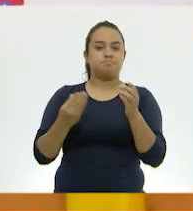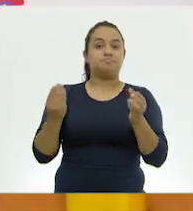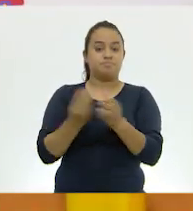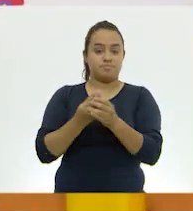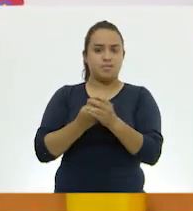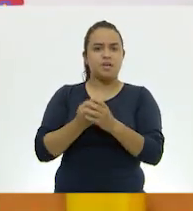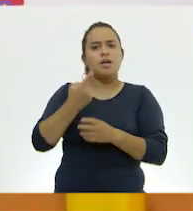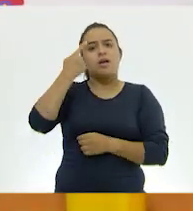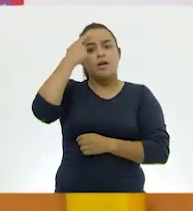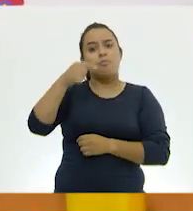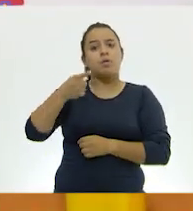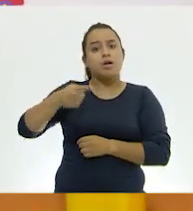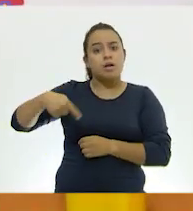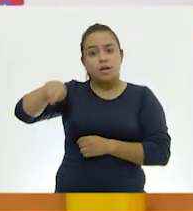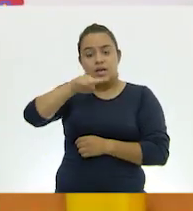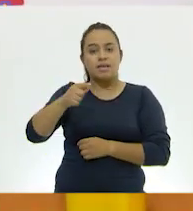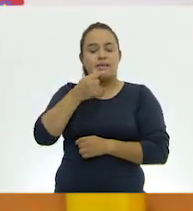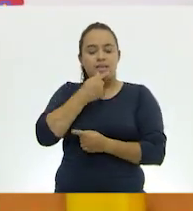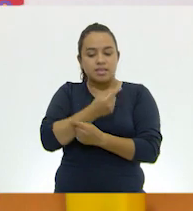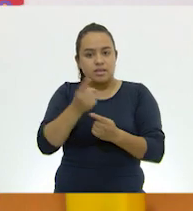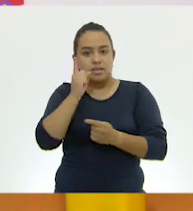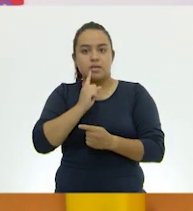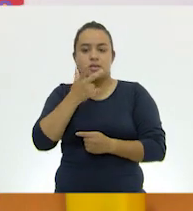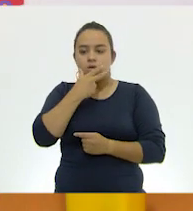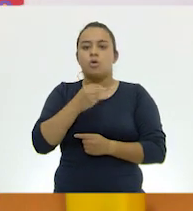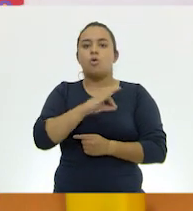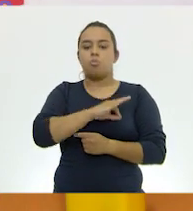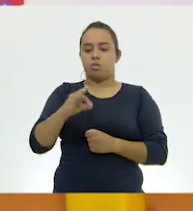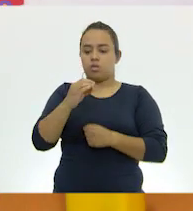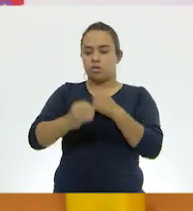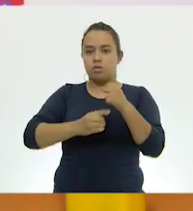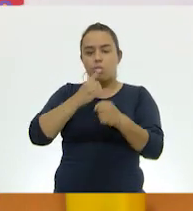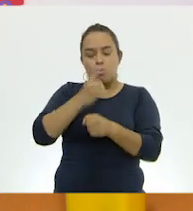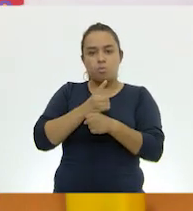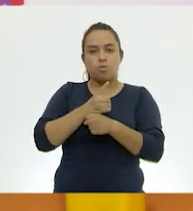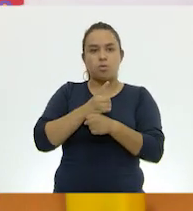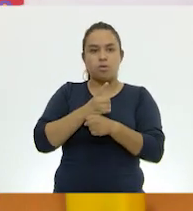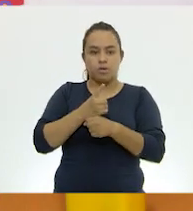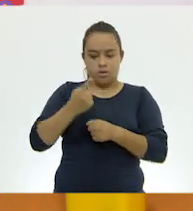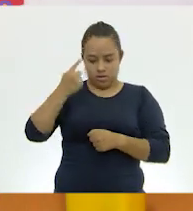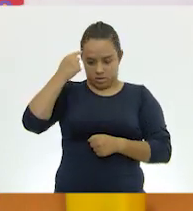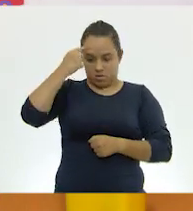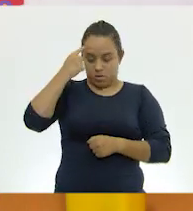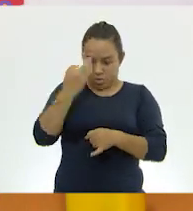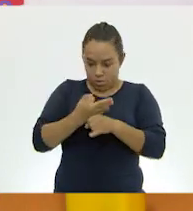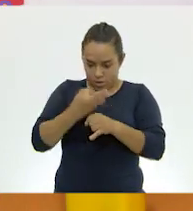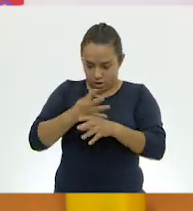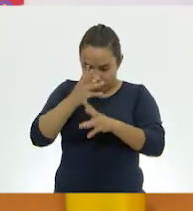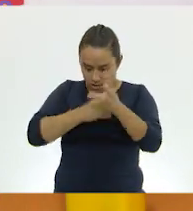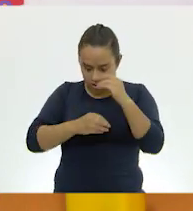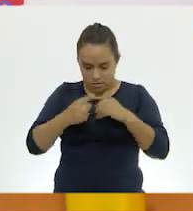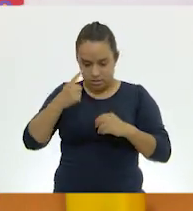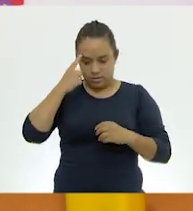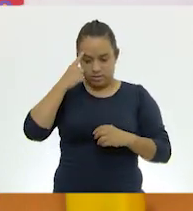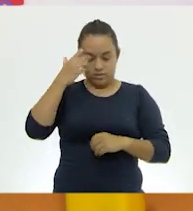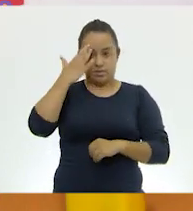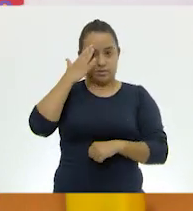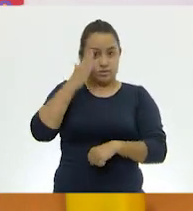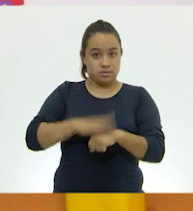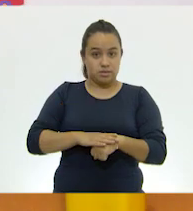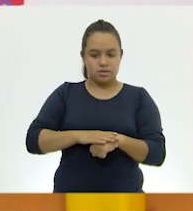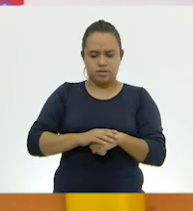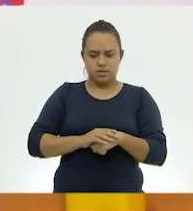para que entonces los niños y las niñas tengan oportunidad de asimilar todo lo que aprendimos el día de hoy,